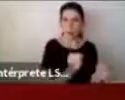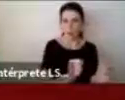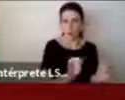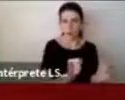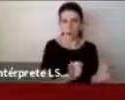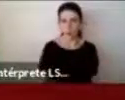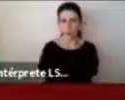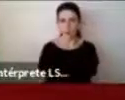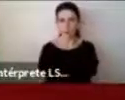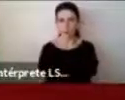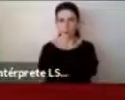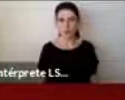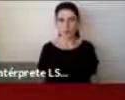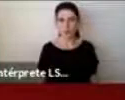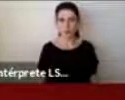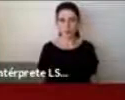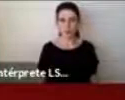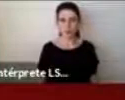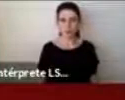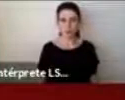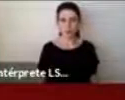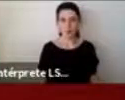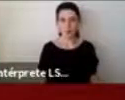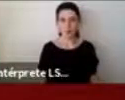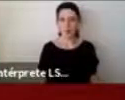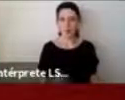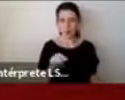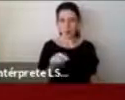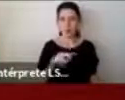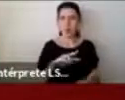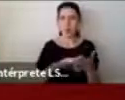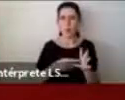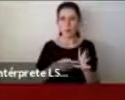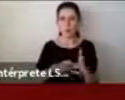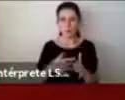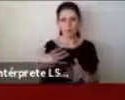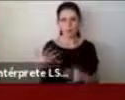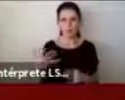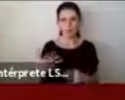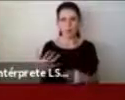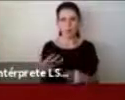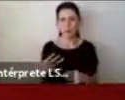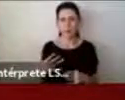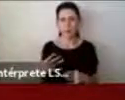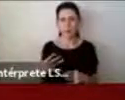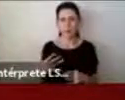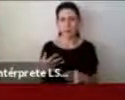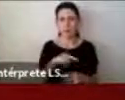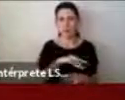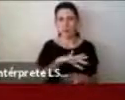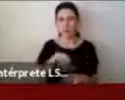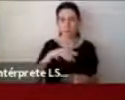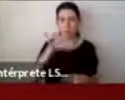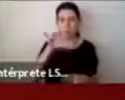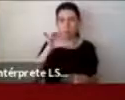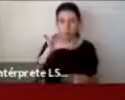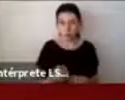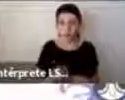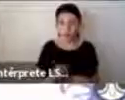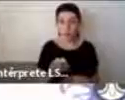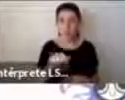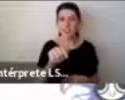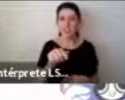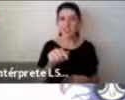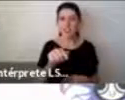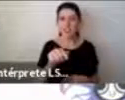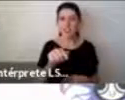De ahí deriva que el problema central, si ustedes se dan cuenta de esto y lo que hemos identificado, es que está centrado en la